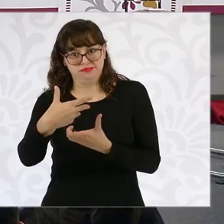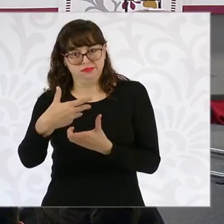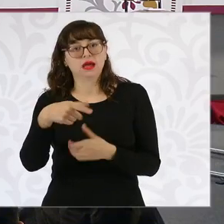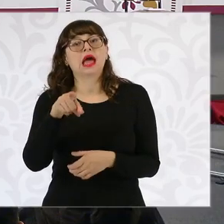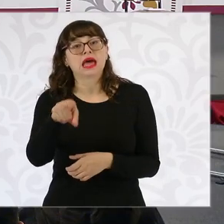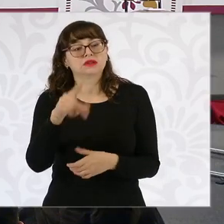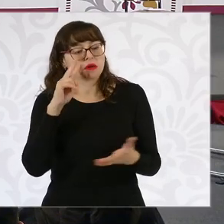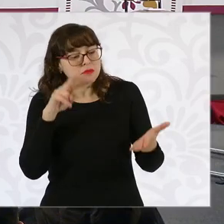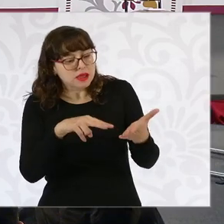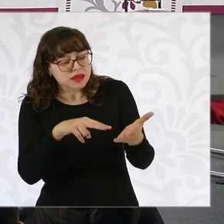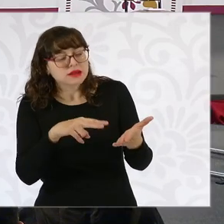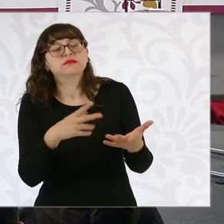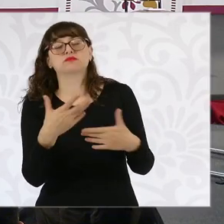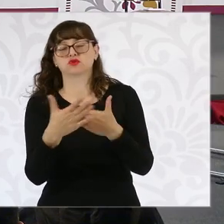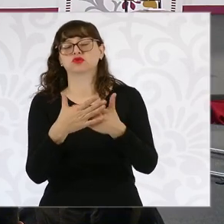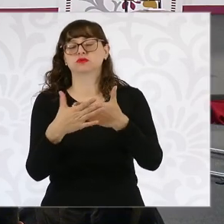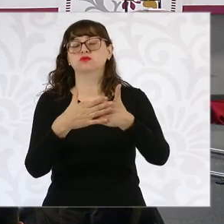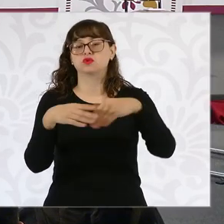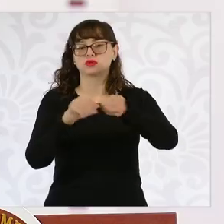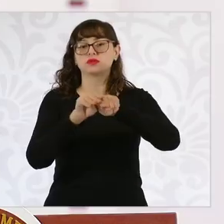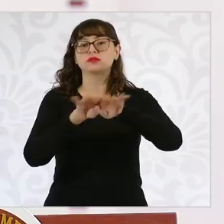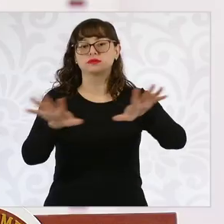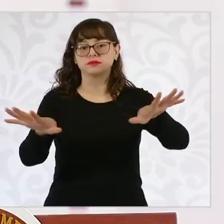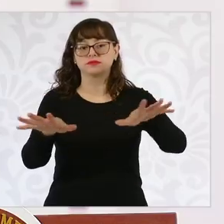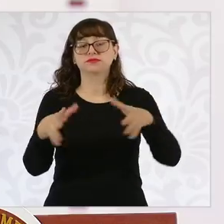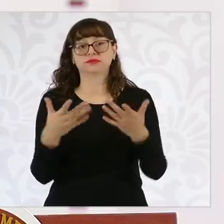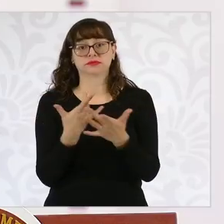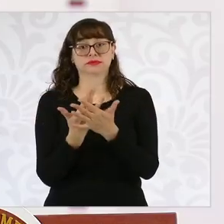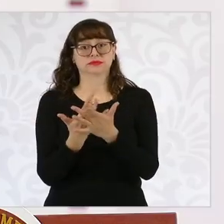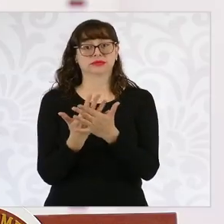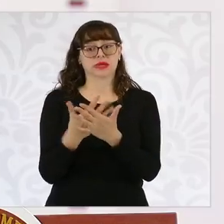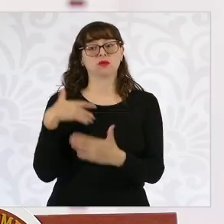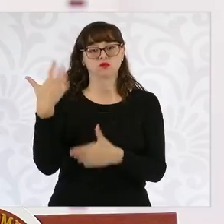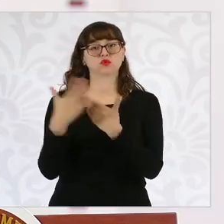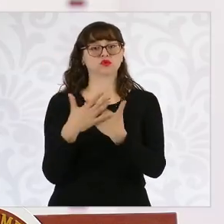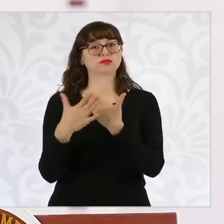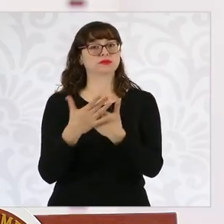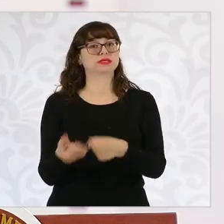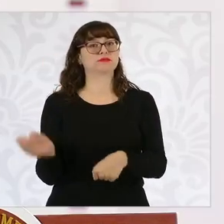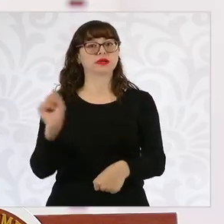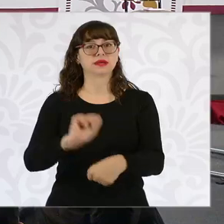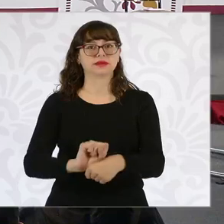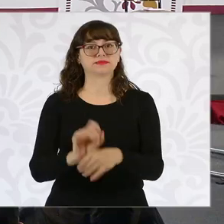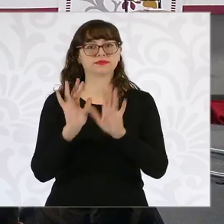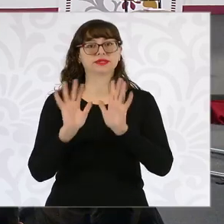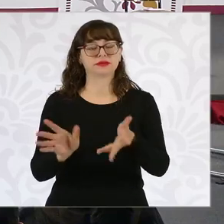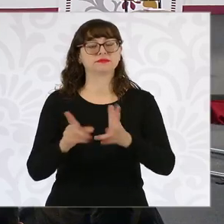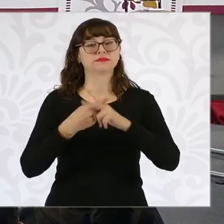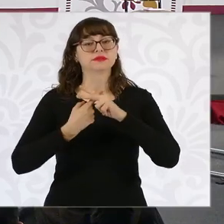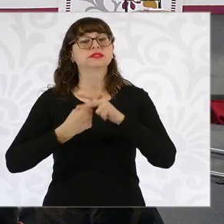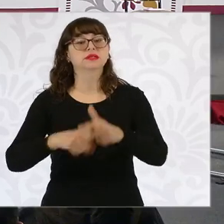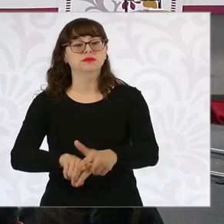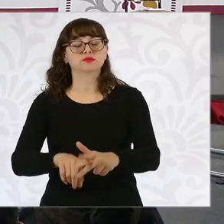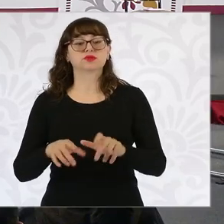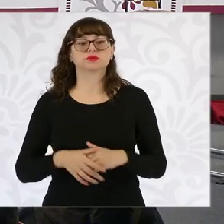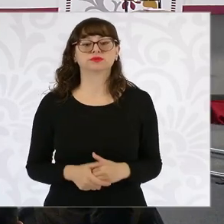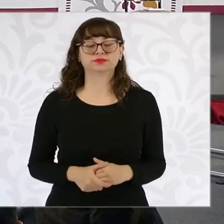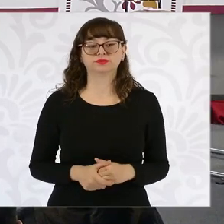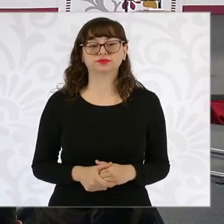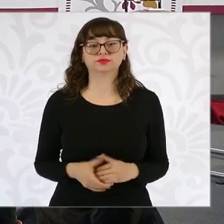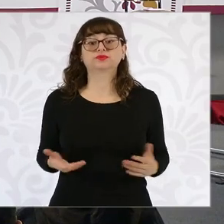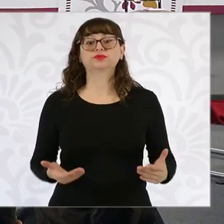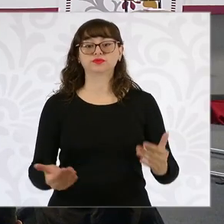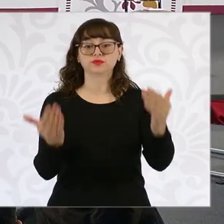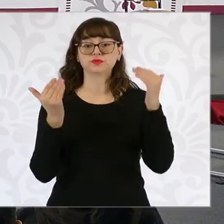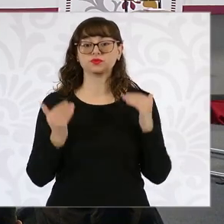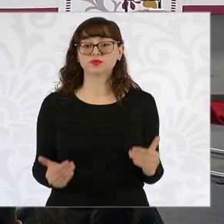los adultos mayores, las personas con discapacidad ya estén atentos a esta información. Adelante. Respecto a